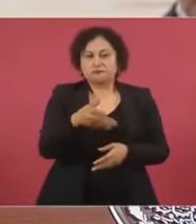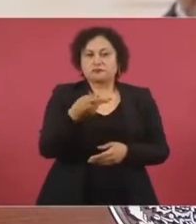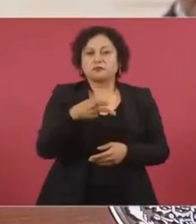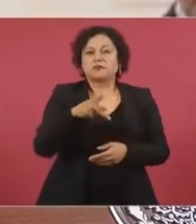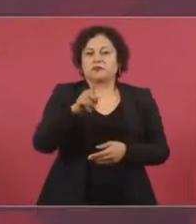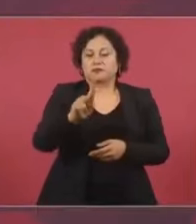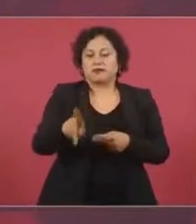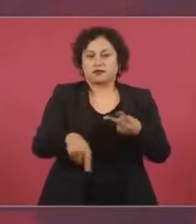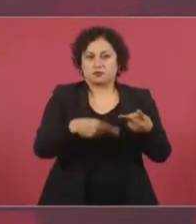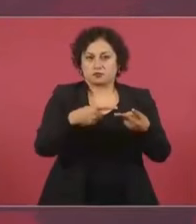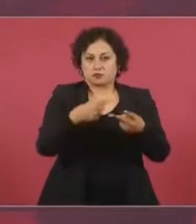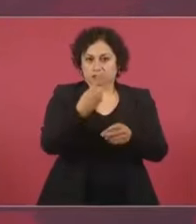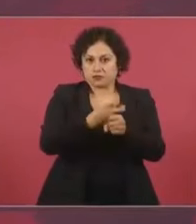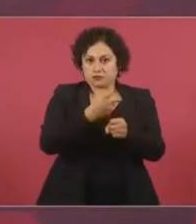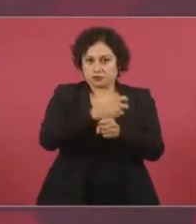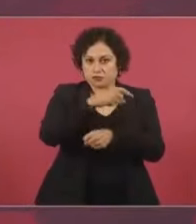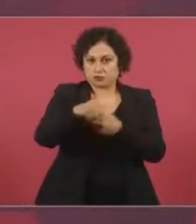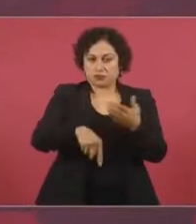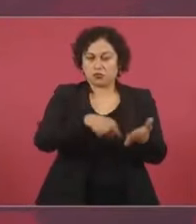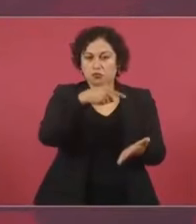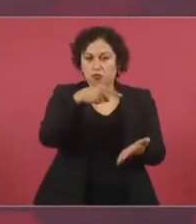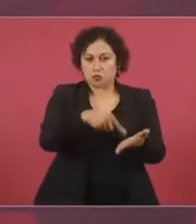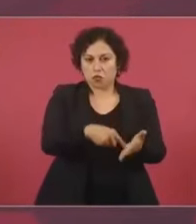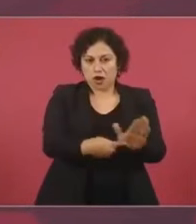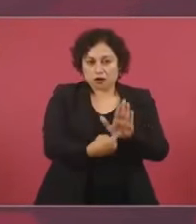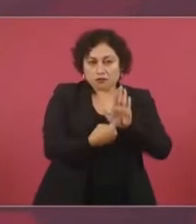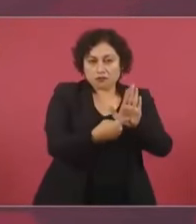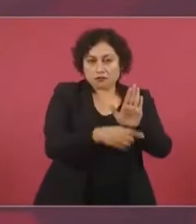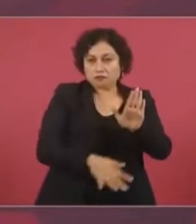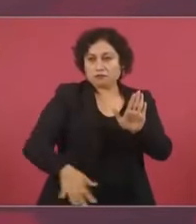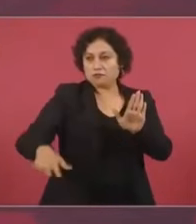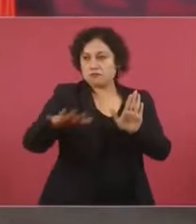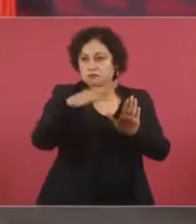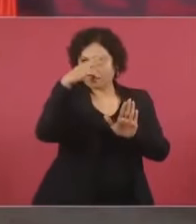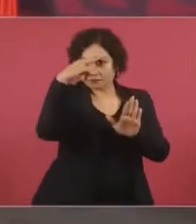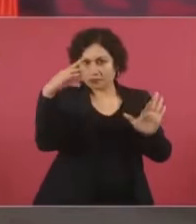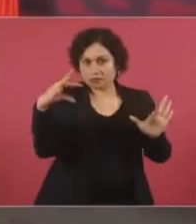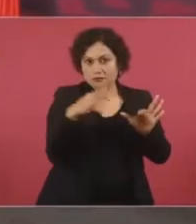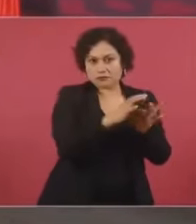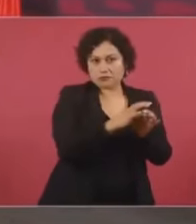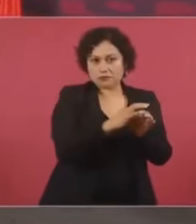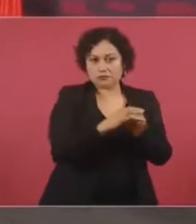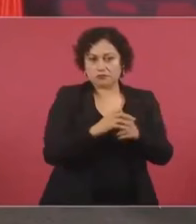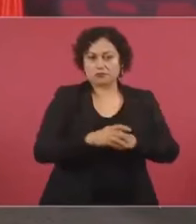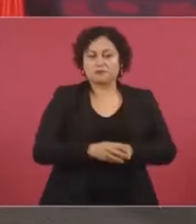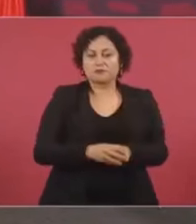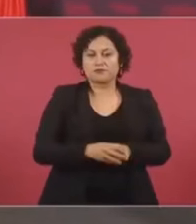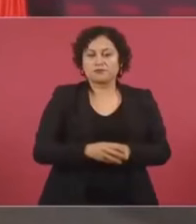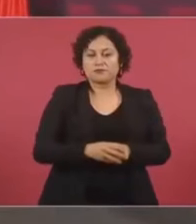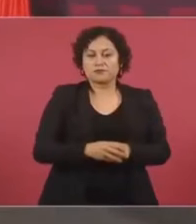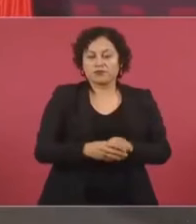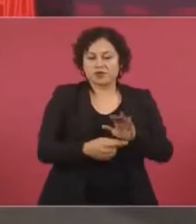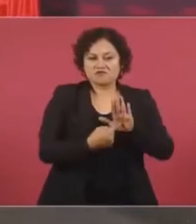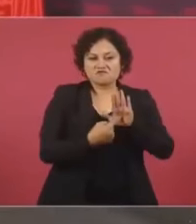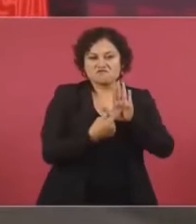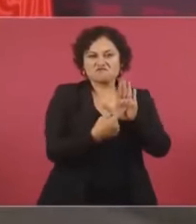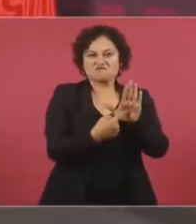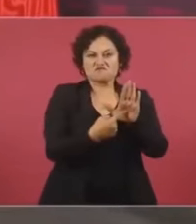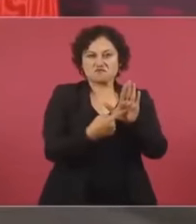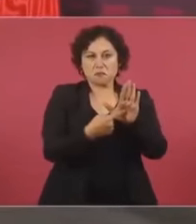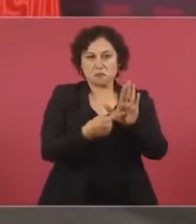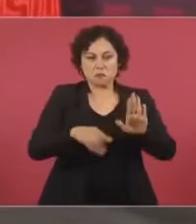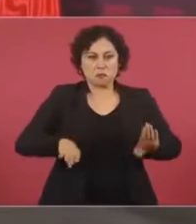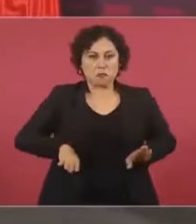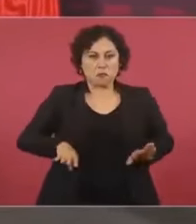nuestro segundo, nuestra segunda imagen de